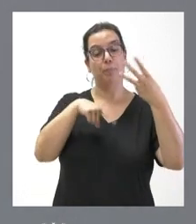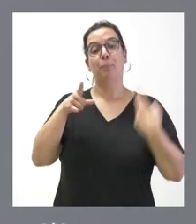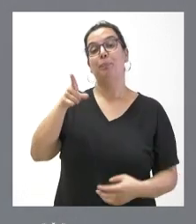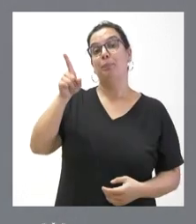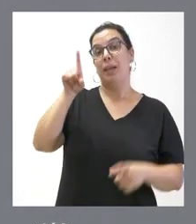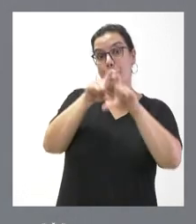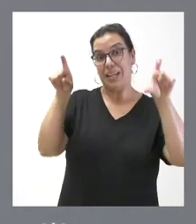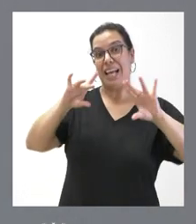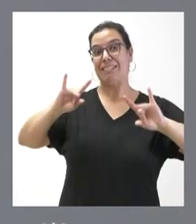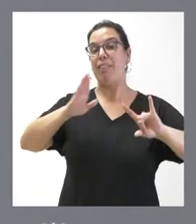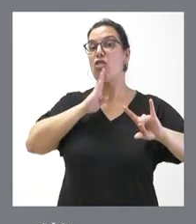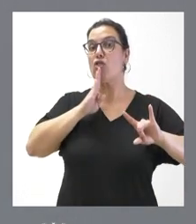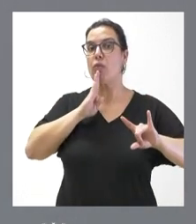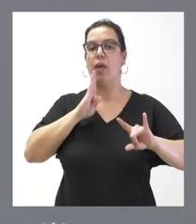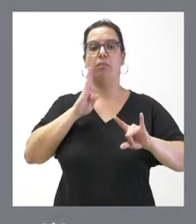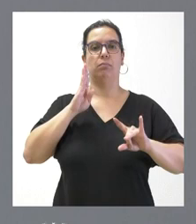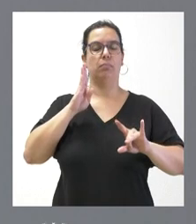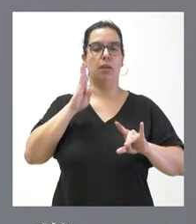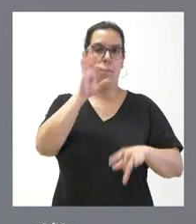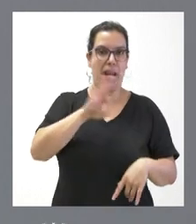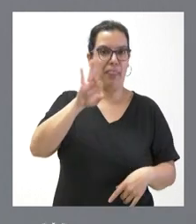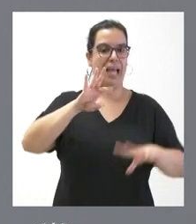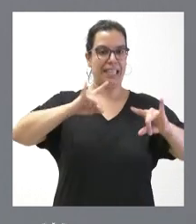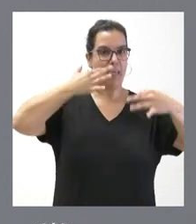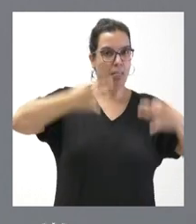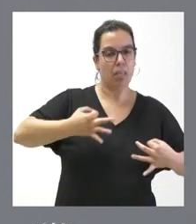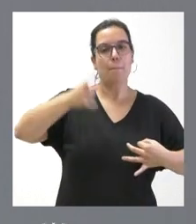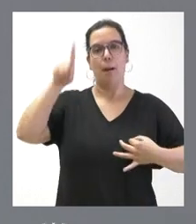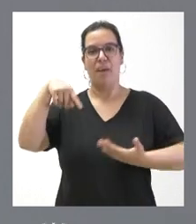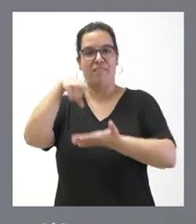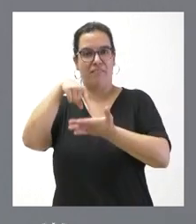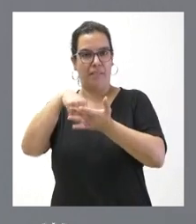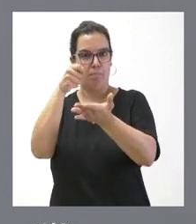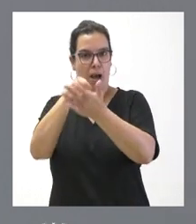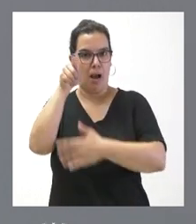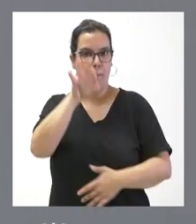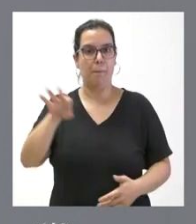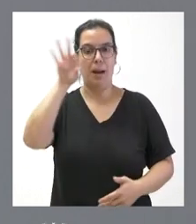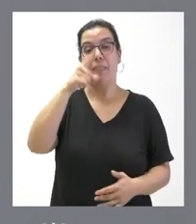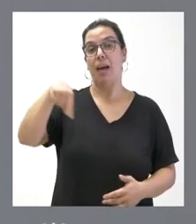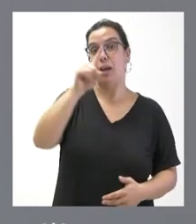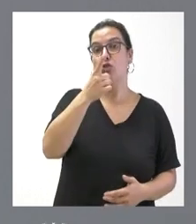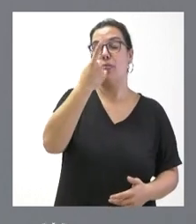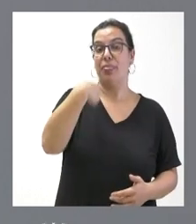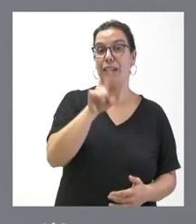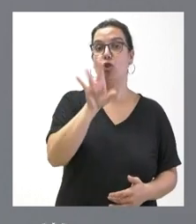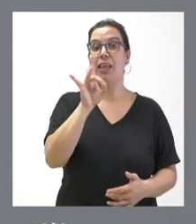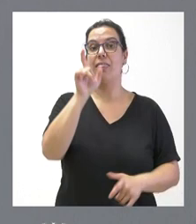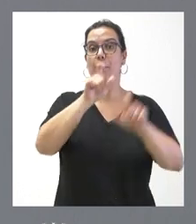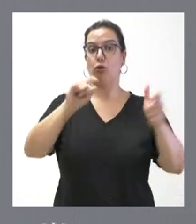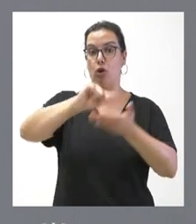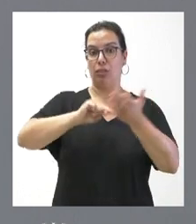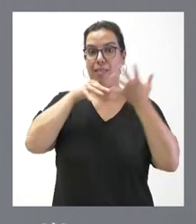en Palencia, tanto social como fiscal, tiene en este momento 115 empleados y su objetivo es que en el año 2026